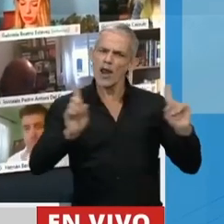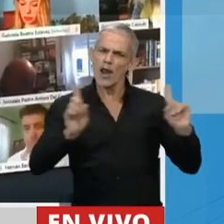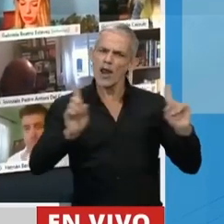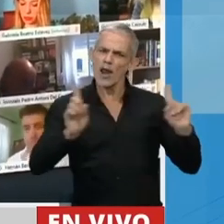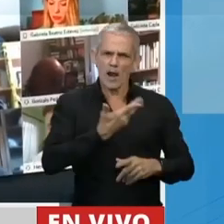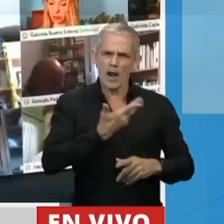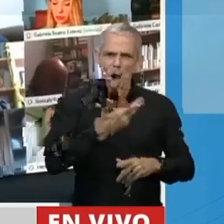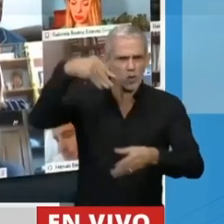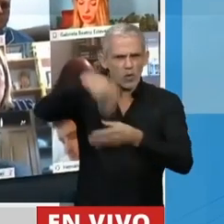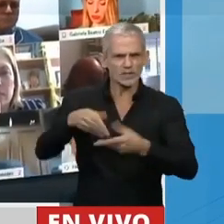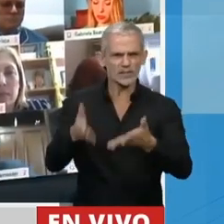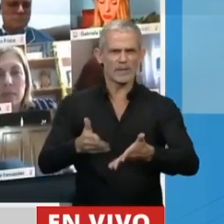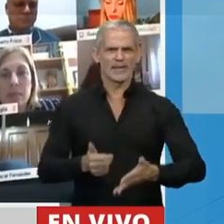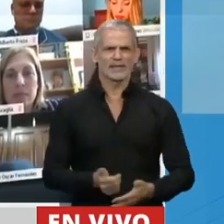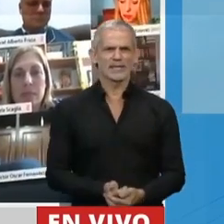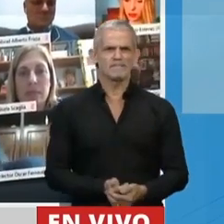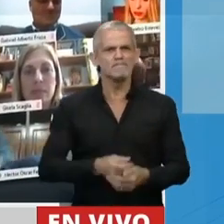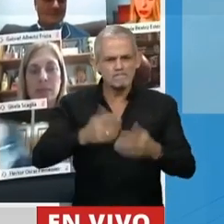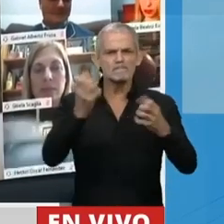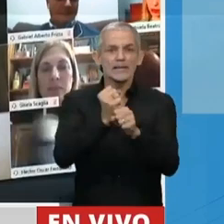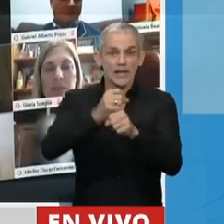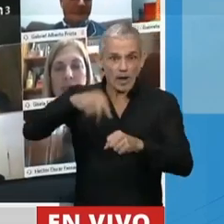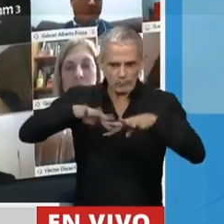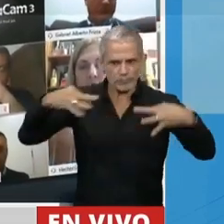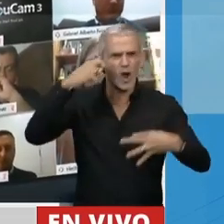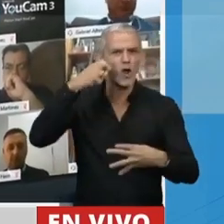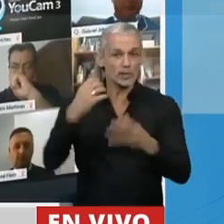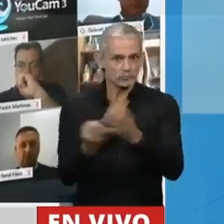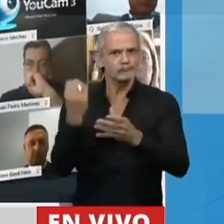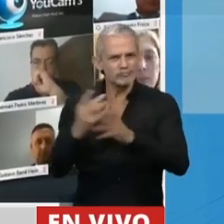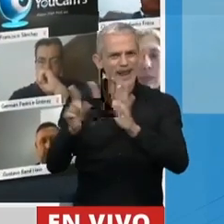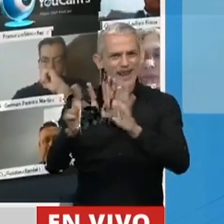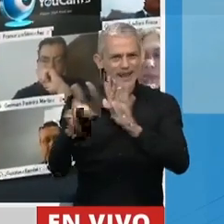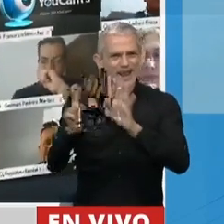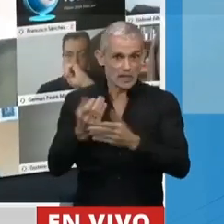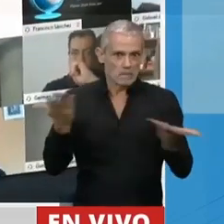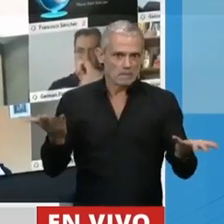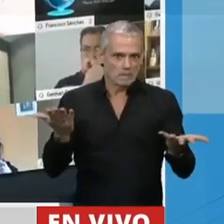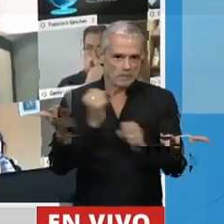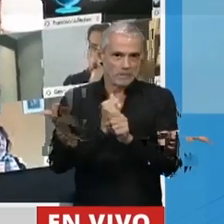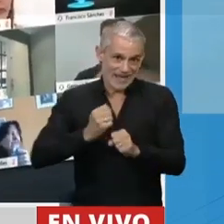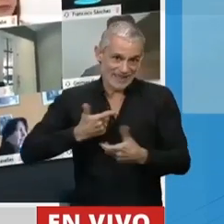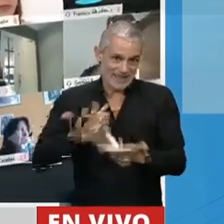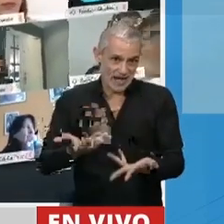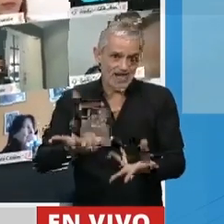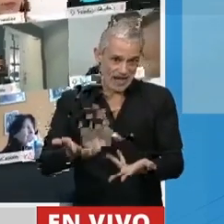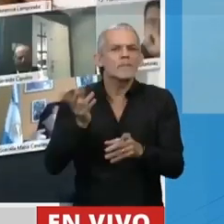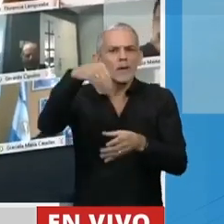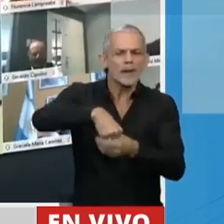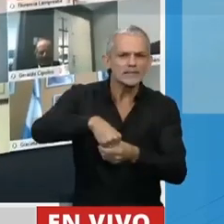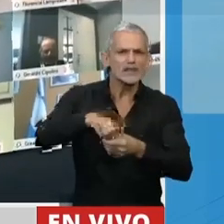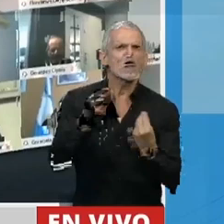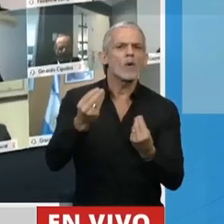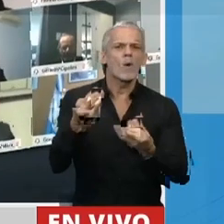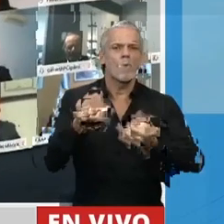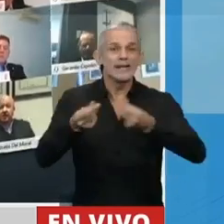Es función de este Congreso dictar leyes, pero además tenemos derecho a participar de la ley de leyes, que